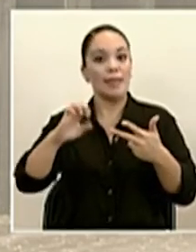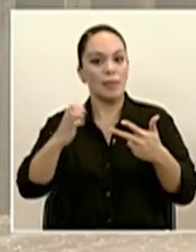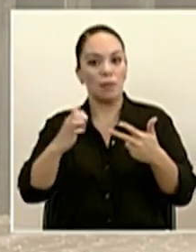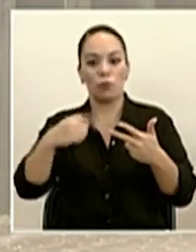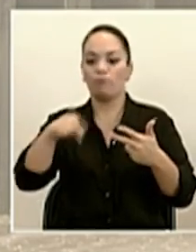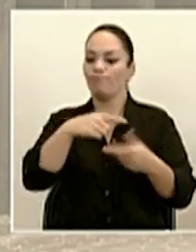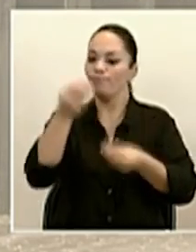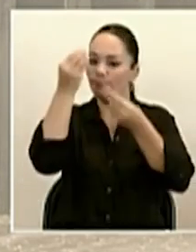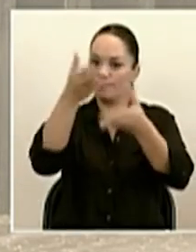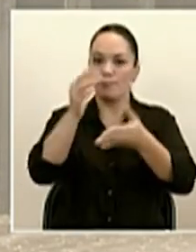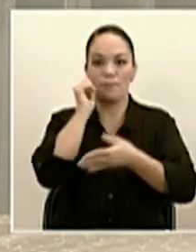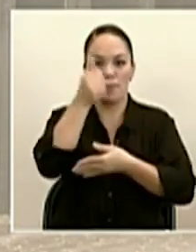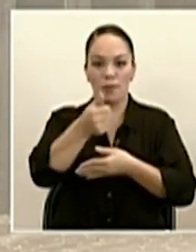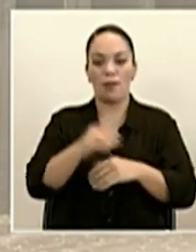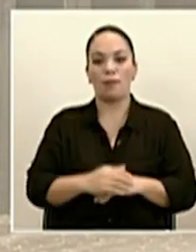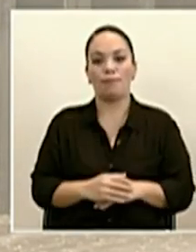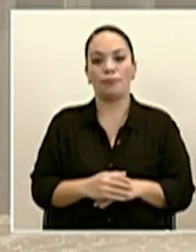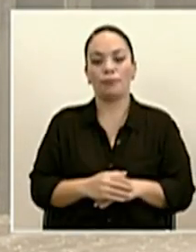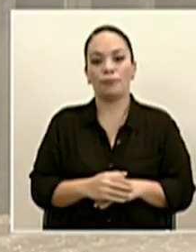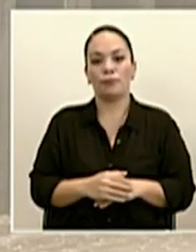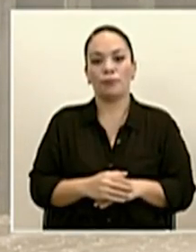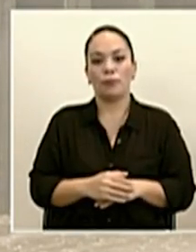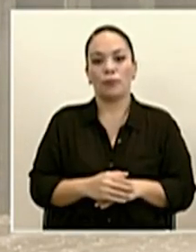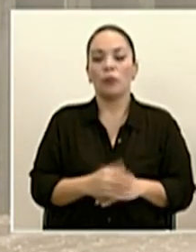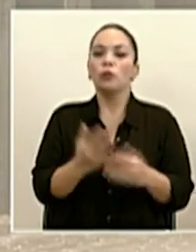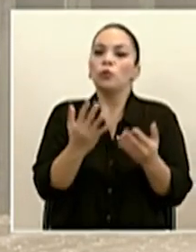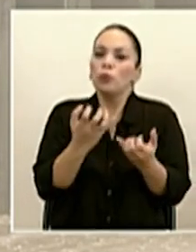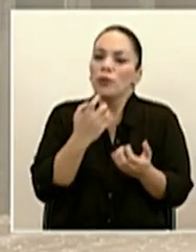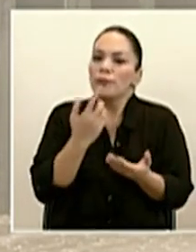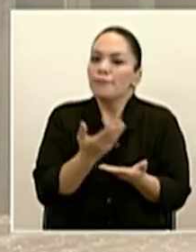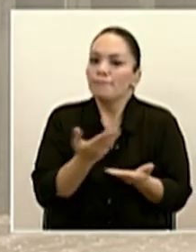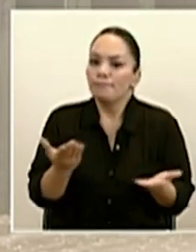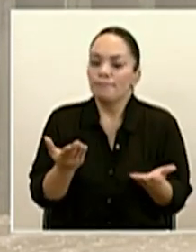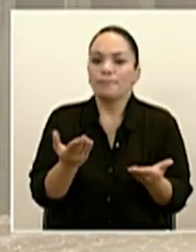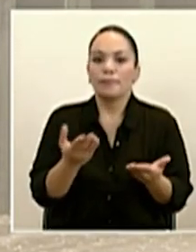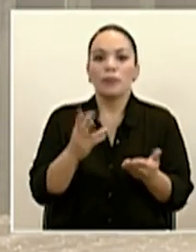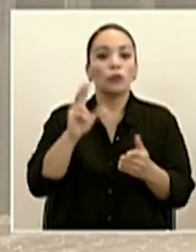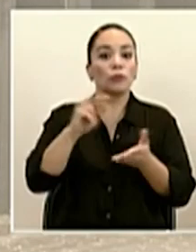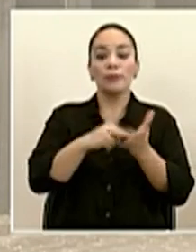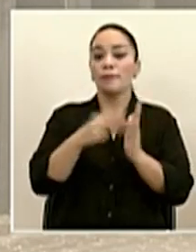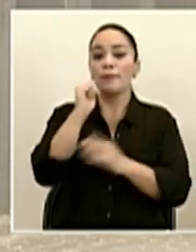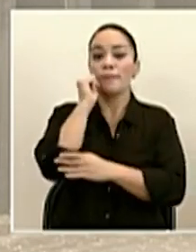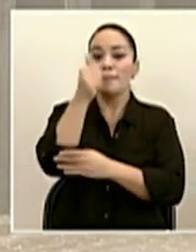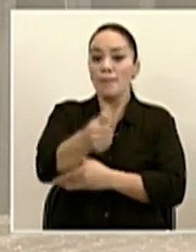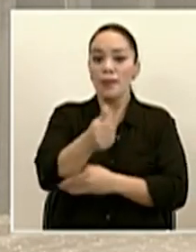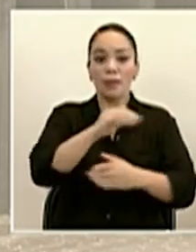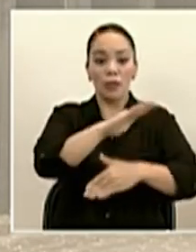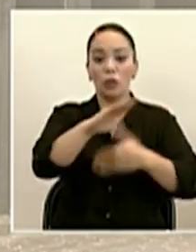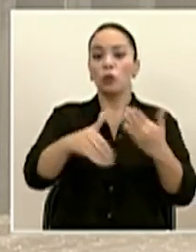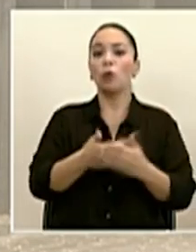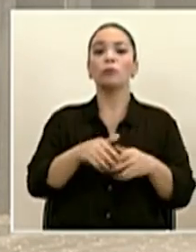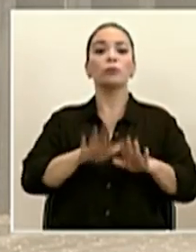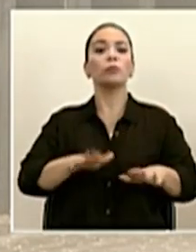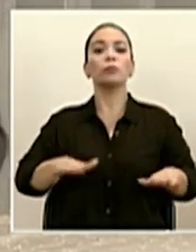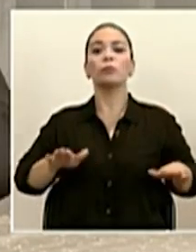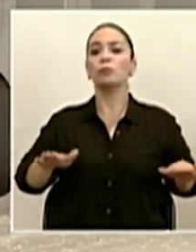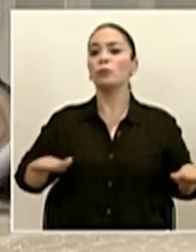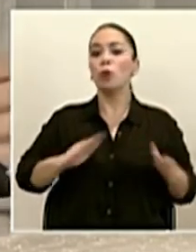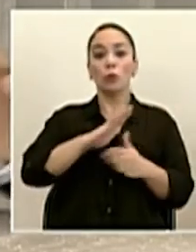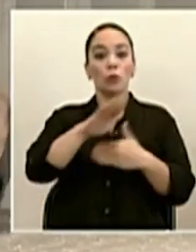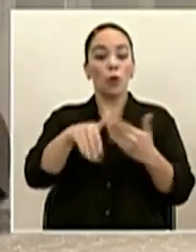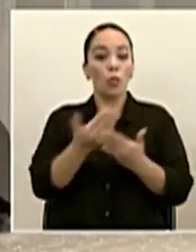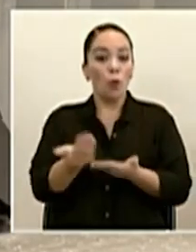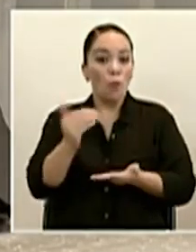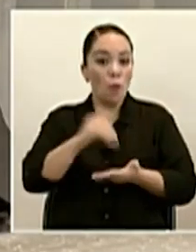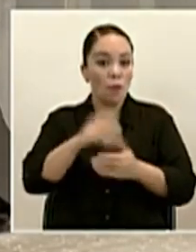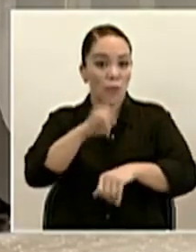conocer esas medidas. Pero lo que quiero subrayar es que no significa que mañana todos nos relajamos y todo vuelve